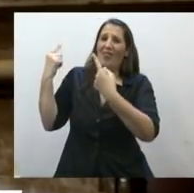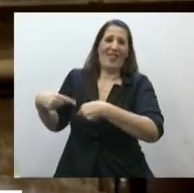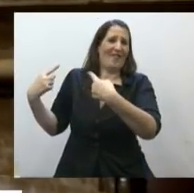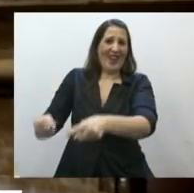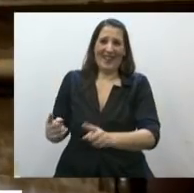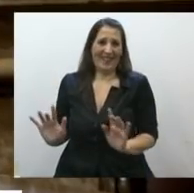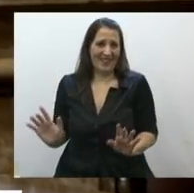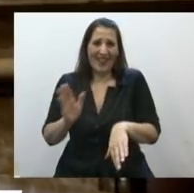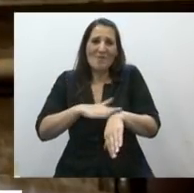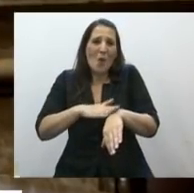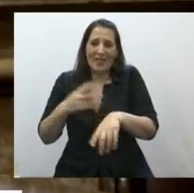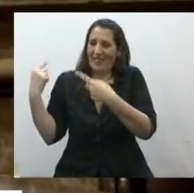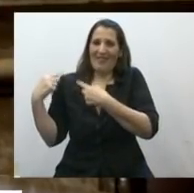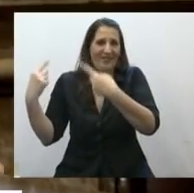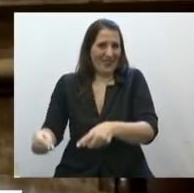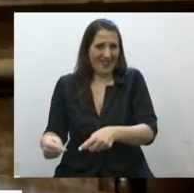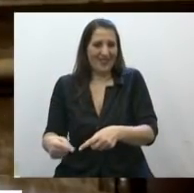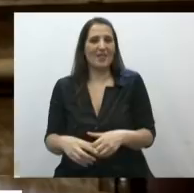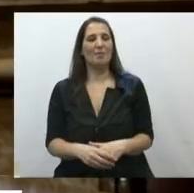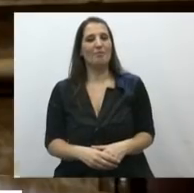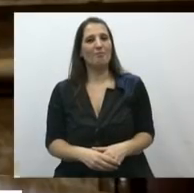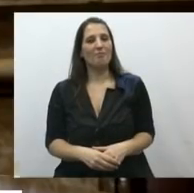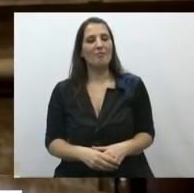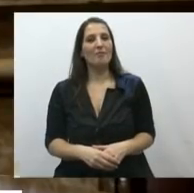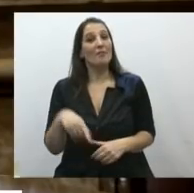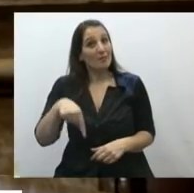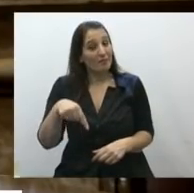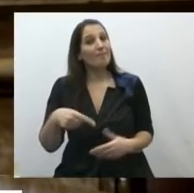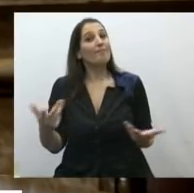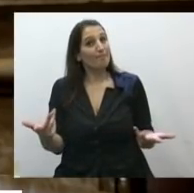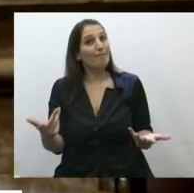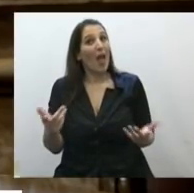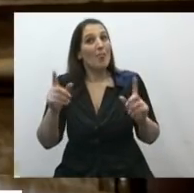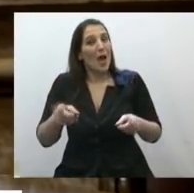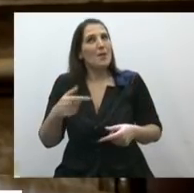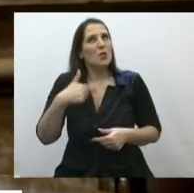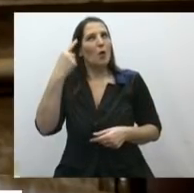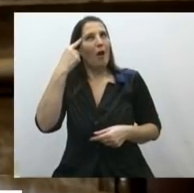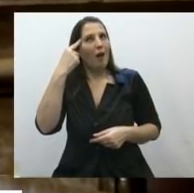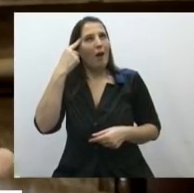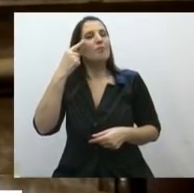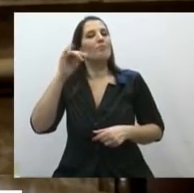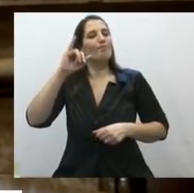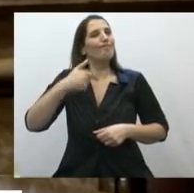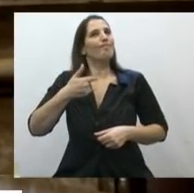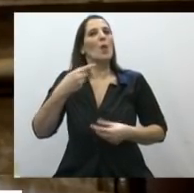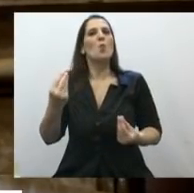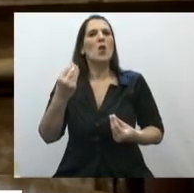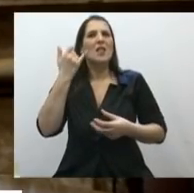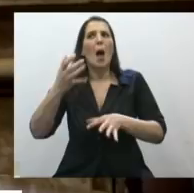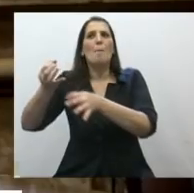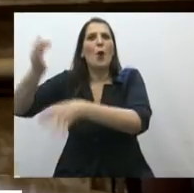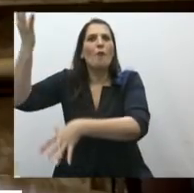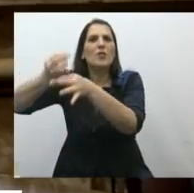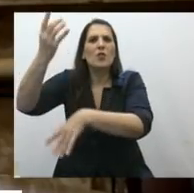posición fue también ratificada por la cantidad de profesionales que hemos escuchado en el